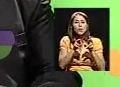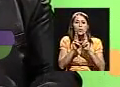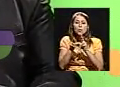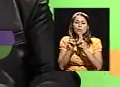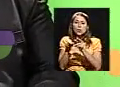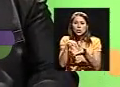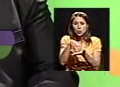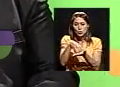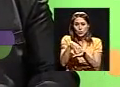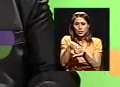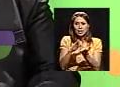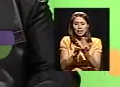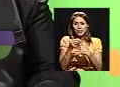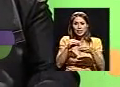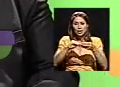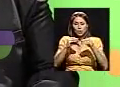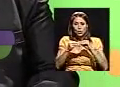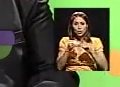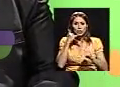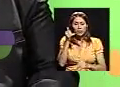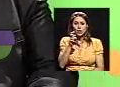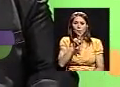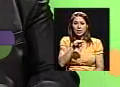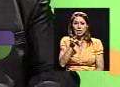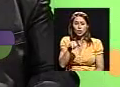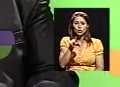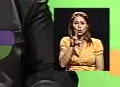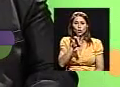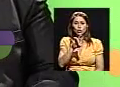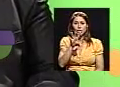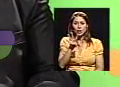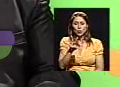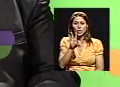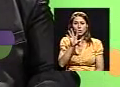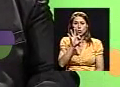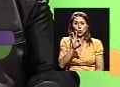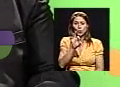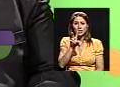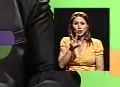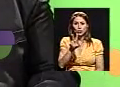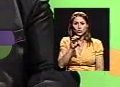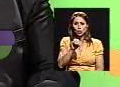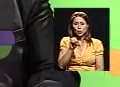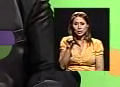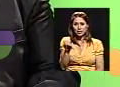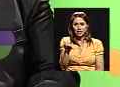consultas por medio del número telefónico 2284-92-00.